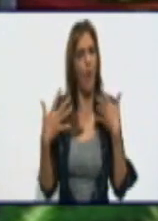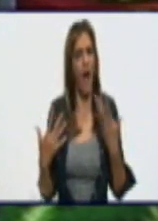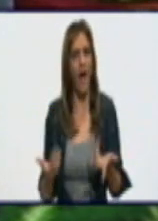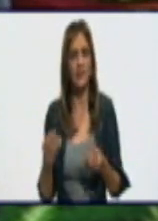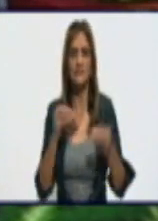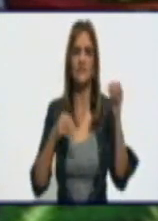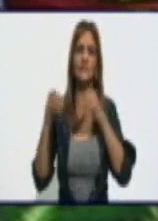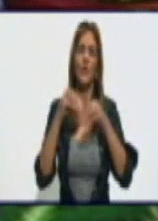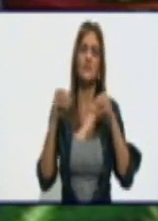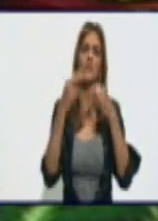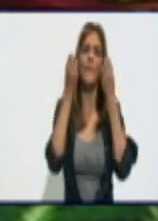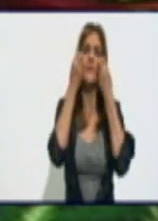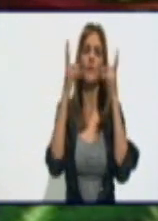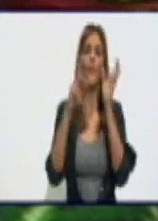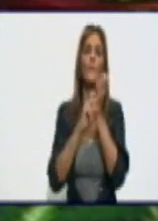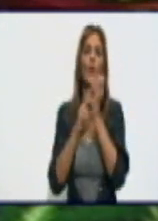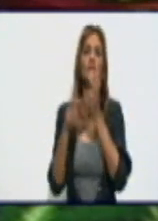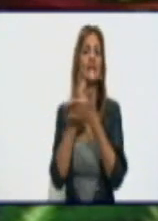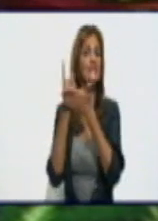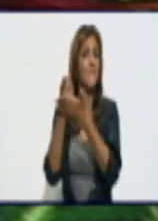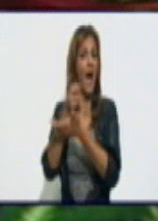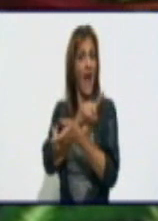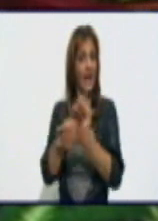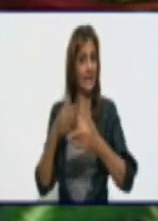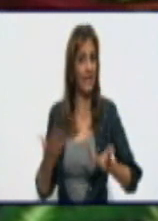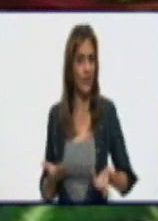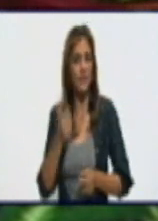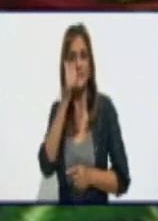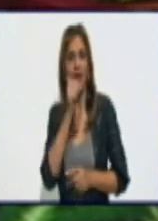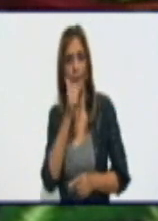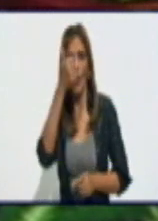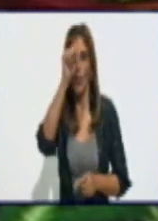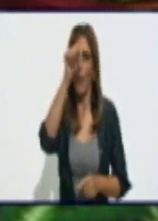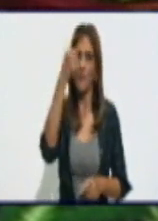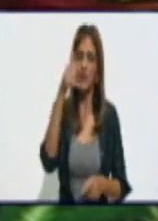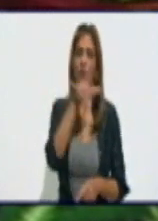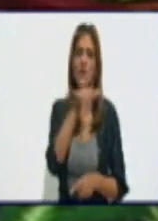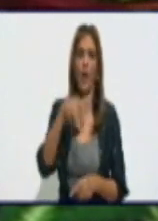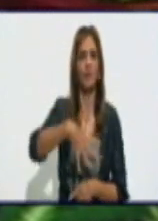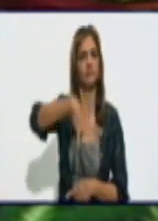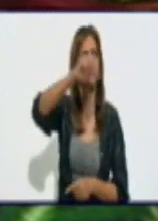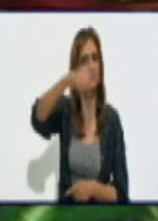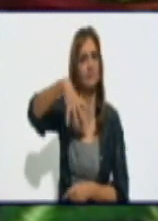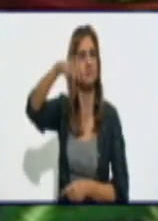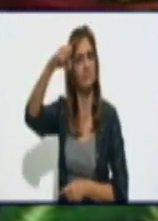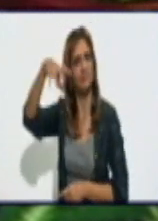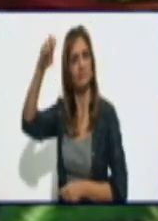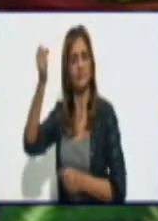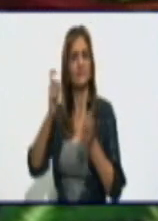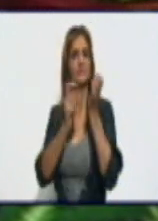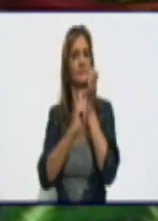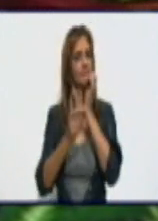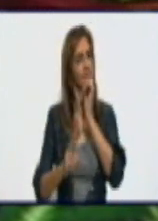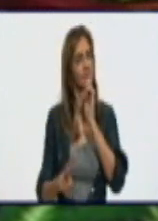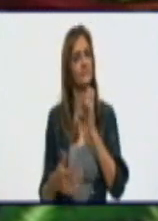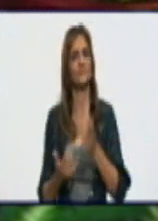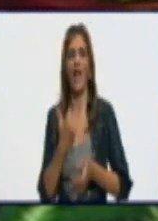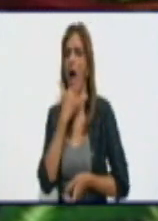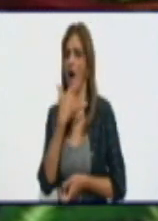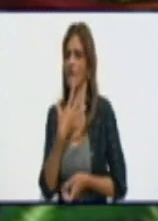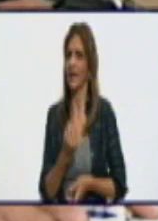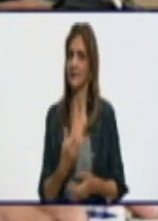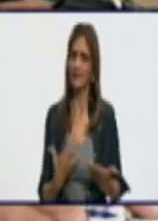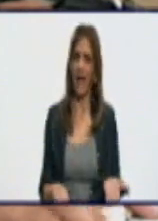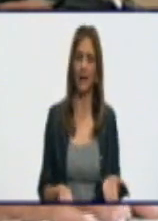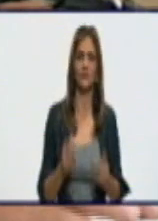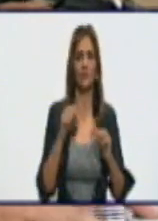la semana anterior? Incluso durante sábado y domingo también se estuvo produciendo algún tipo de afectación eléctrica en el